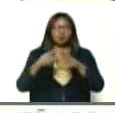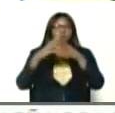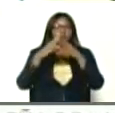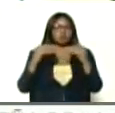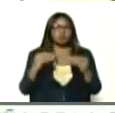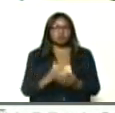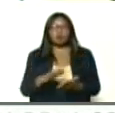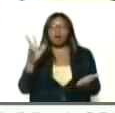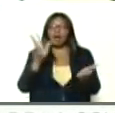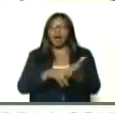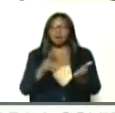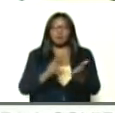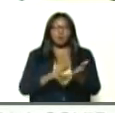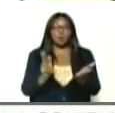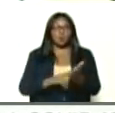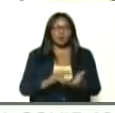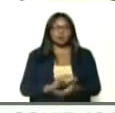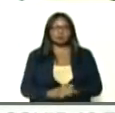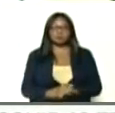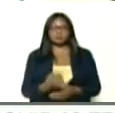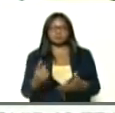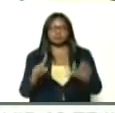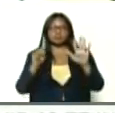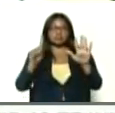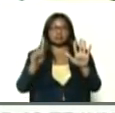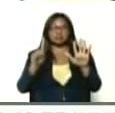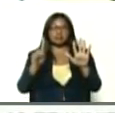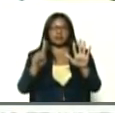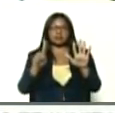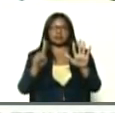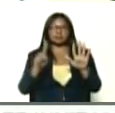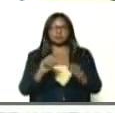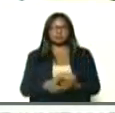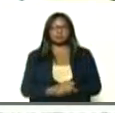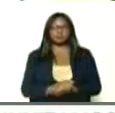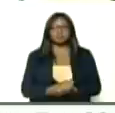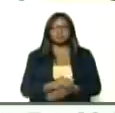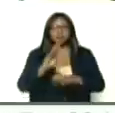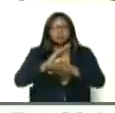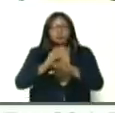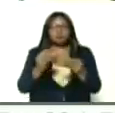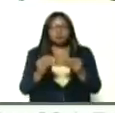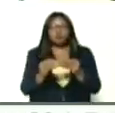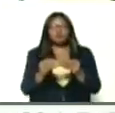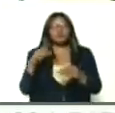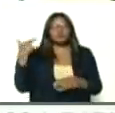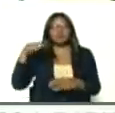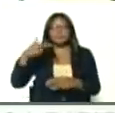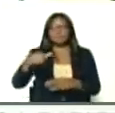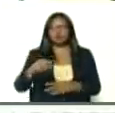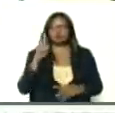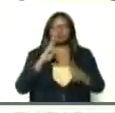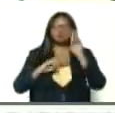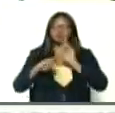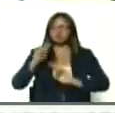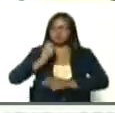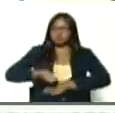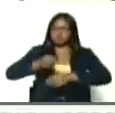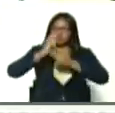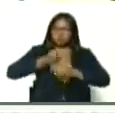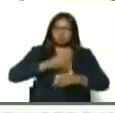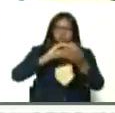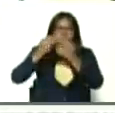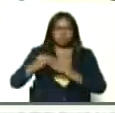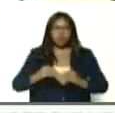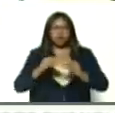bueno, aprobado, sexto, higienizar, estrictamente, frecuentemente, los vehículos, transporte público, y acatar, la